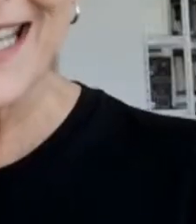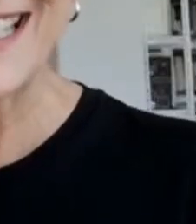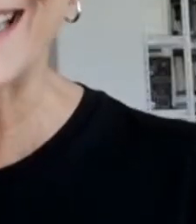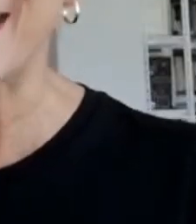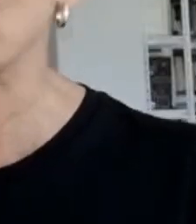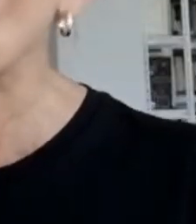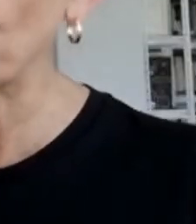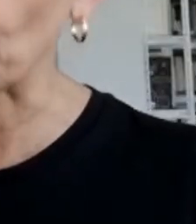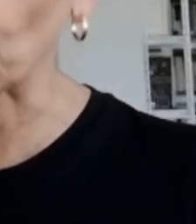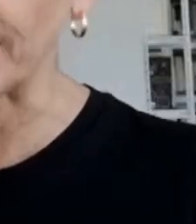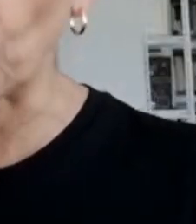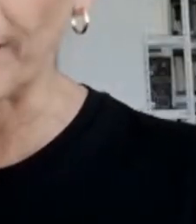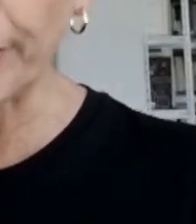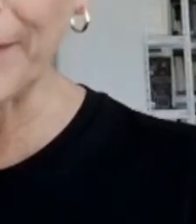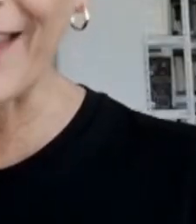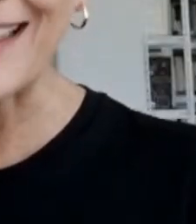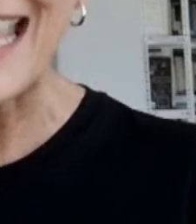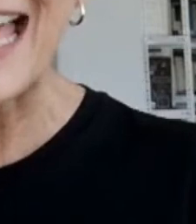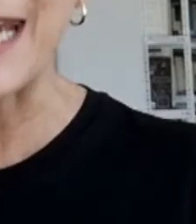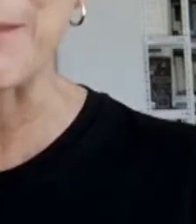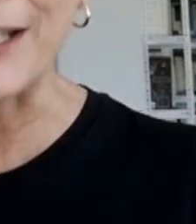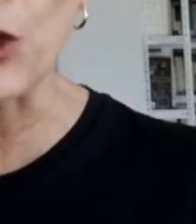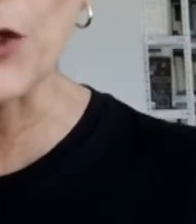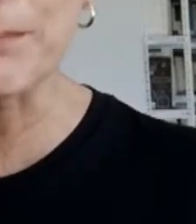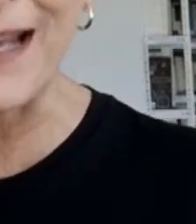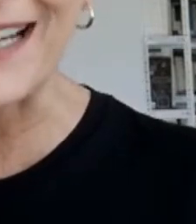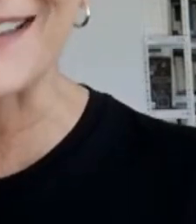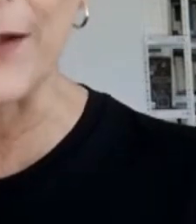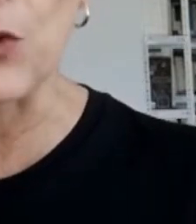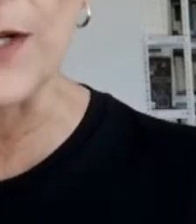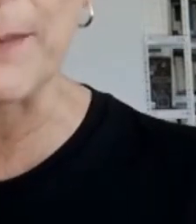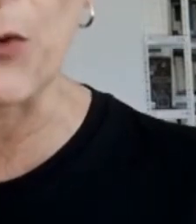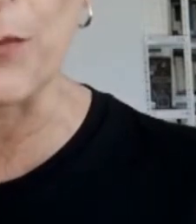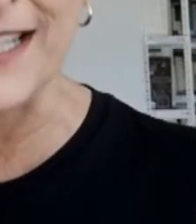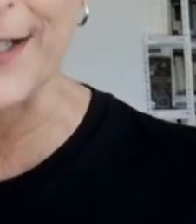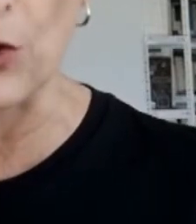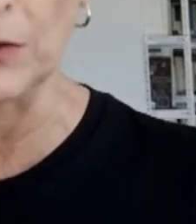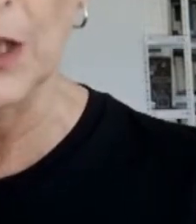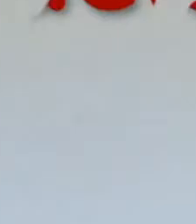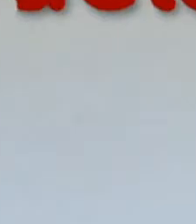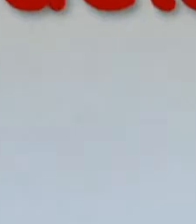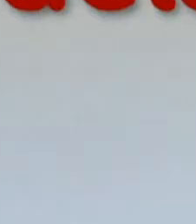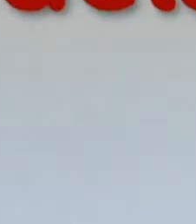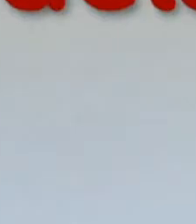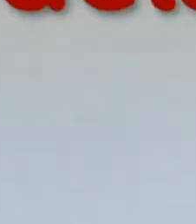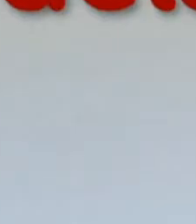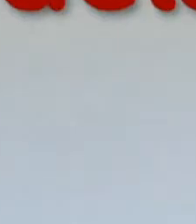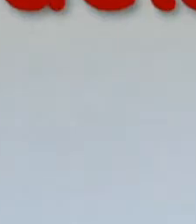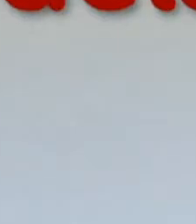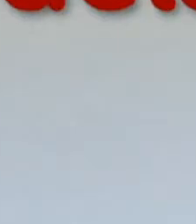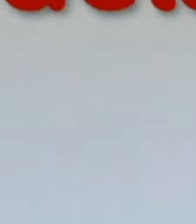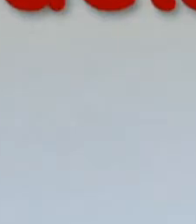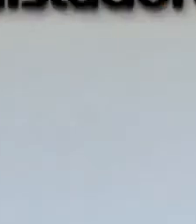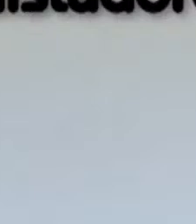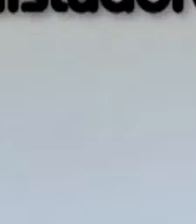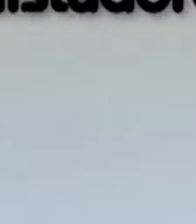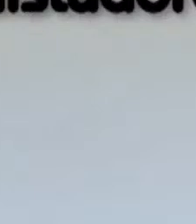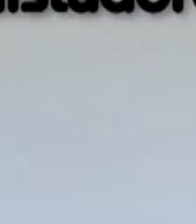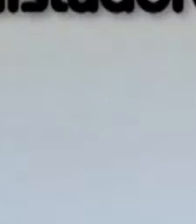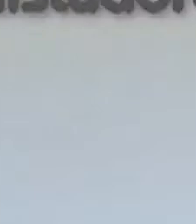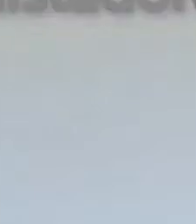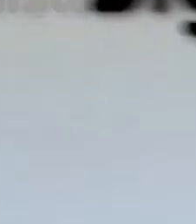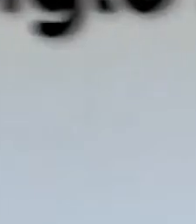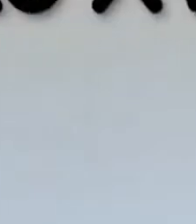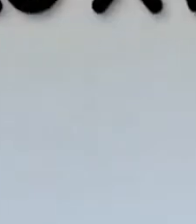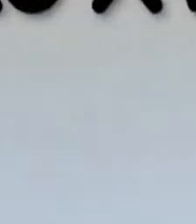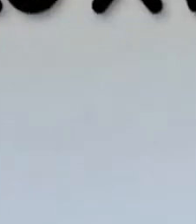epidemia es el ataque súbito de una enfermedad a la mayor parte de una población Como la viruela, que llegó a América con los